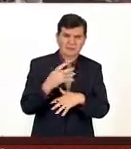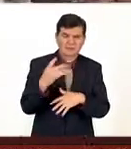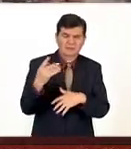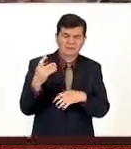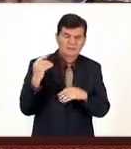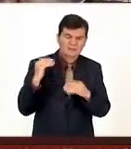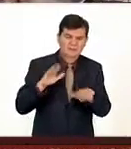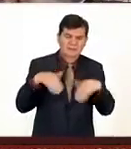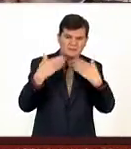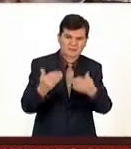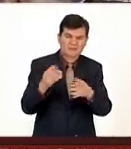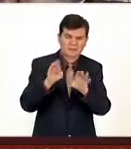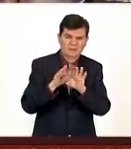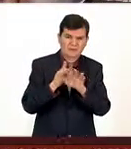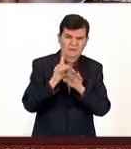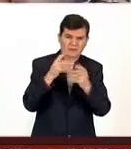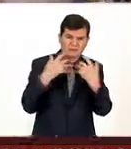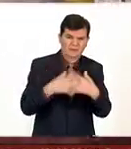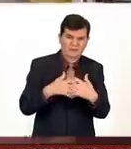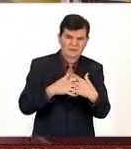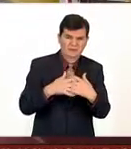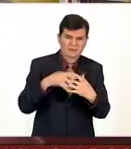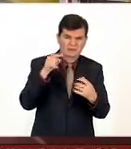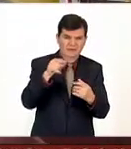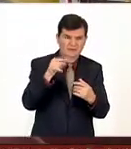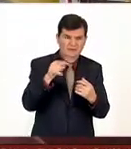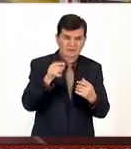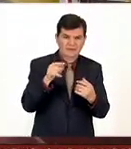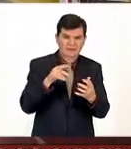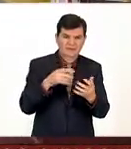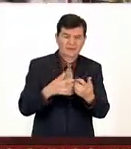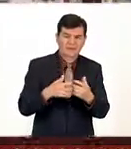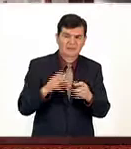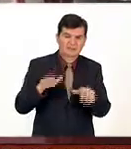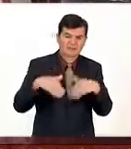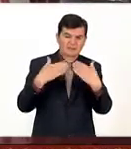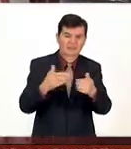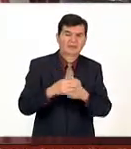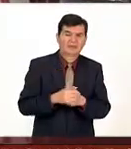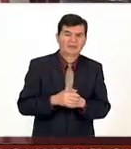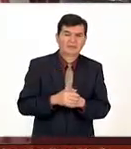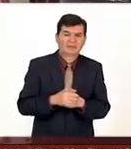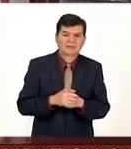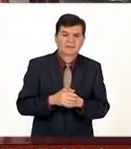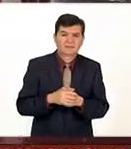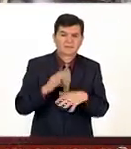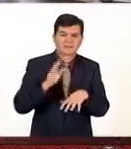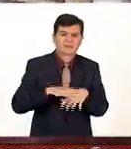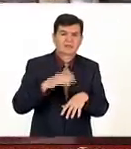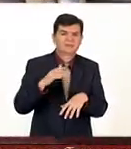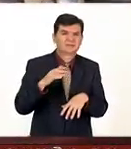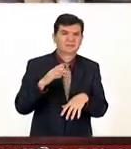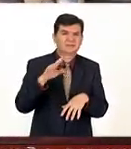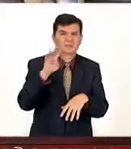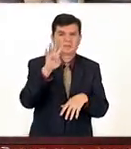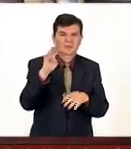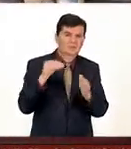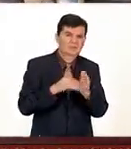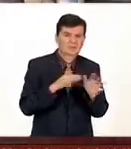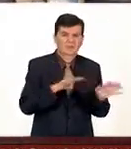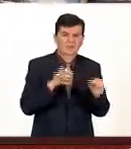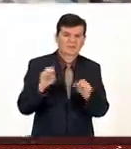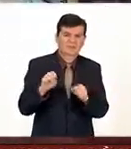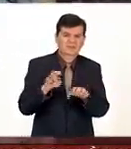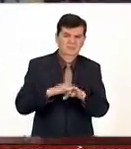llegaron a en una de esas máquinas en esta máquina en particular llegaron a más de creo que son cuatro mil 900